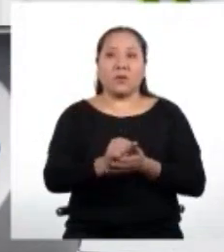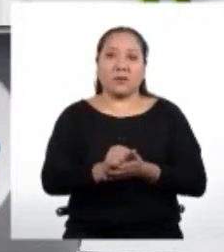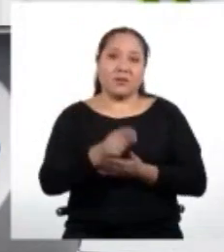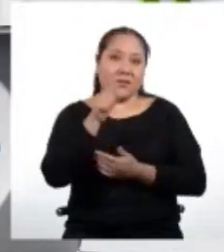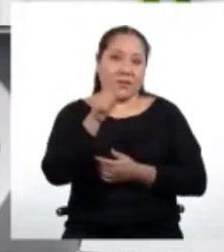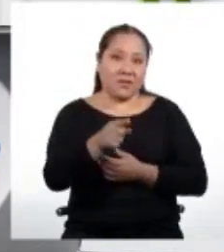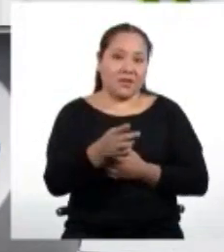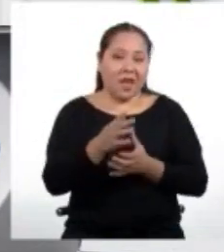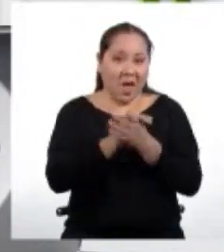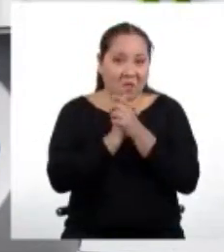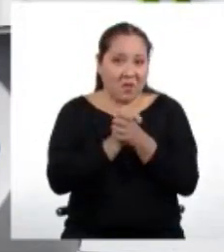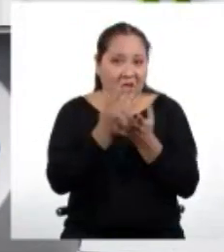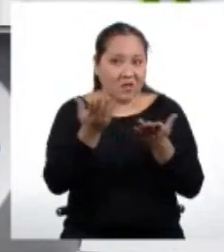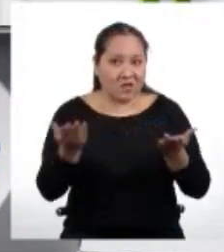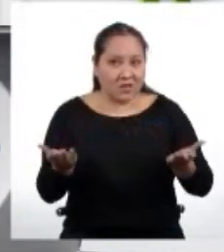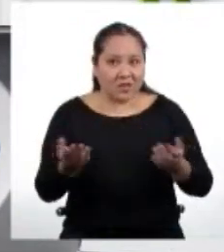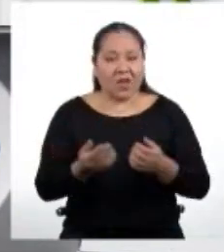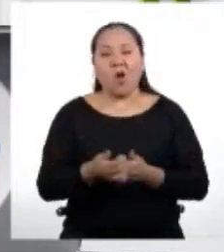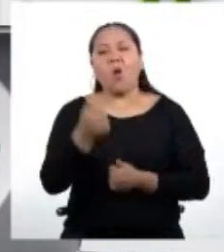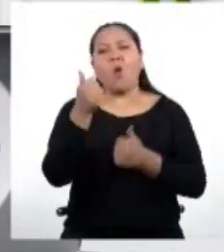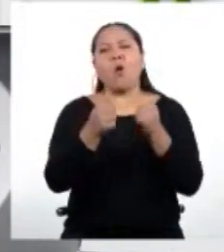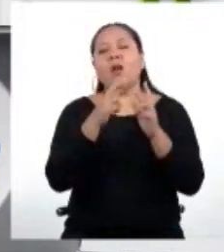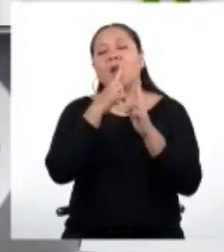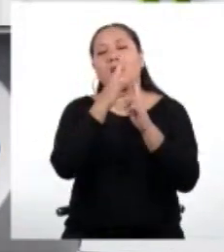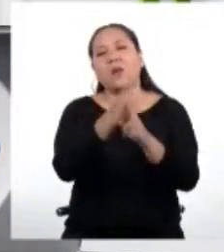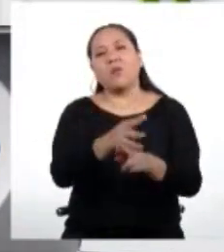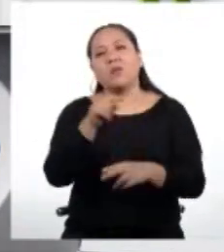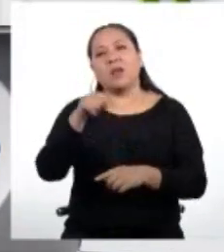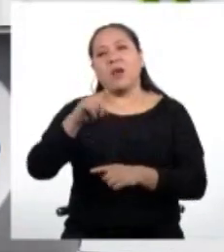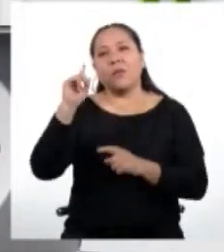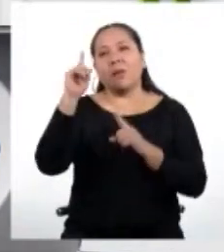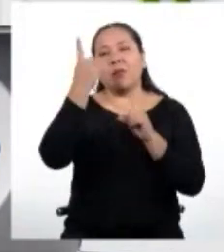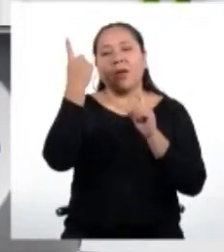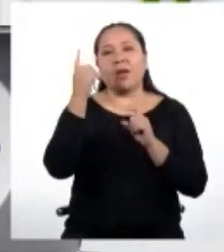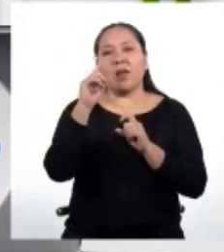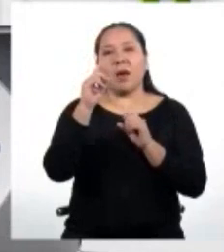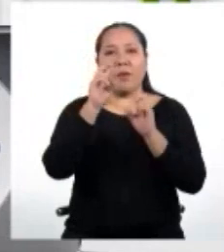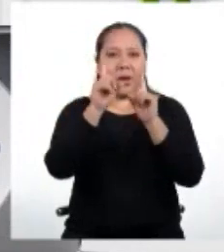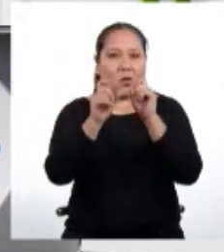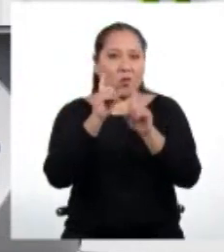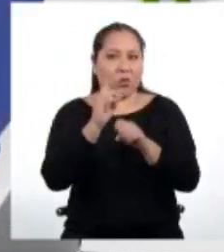lo tanto, amigas y amigos, ¿cuál es la respuesta a nuestra primer interrogante?